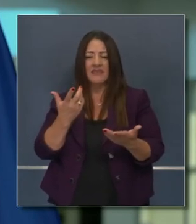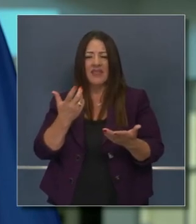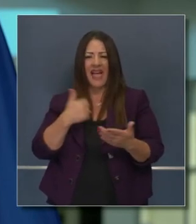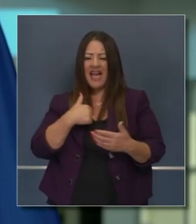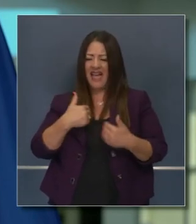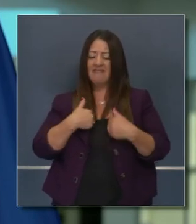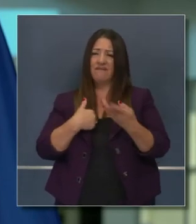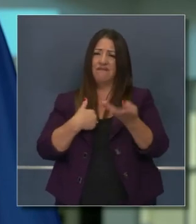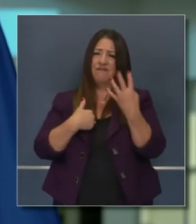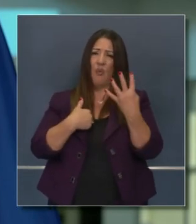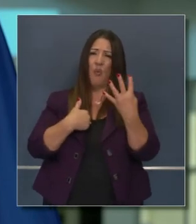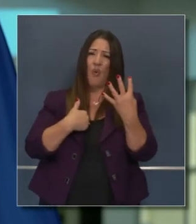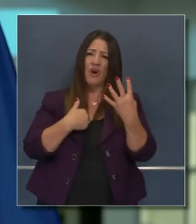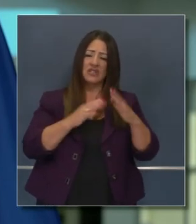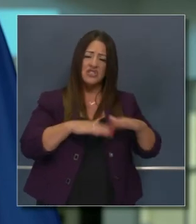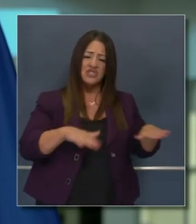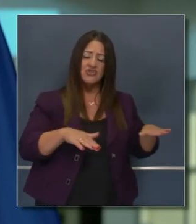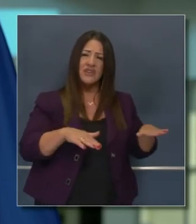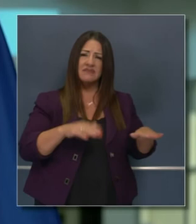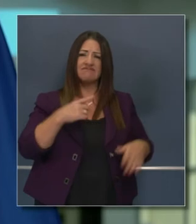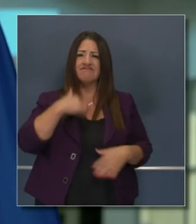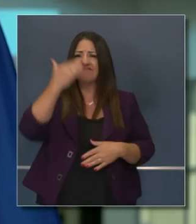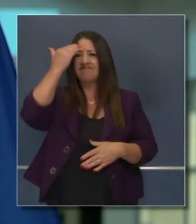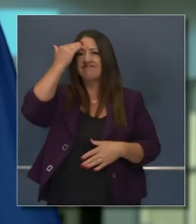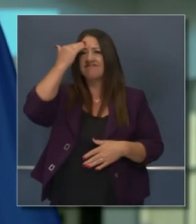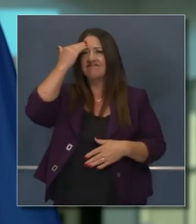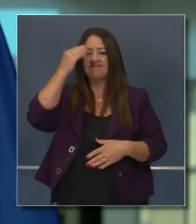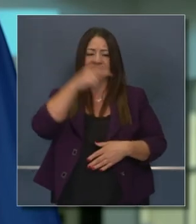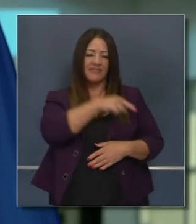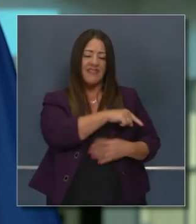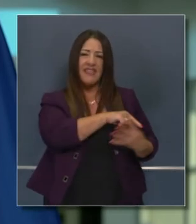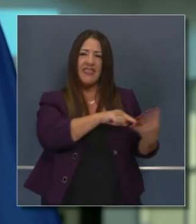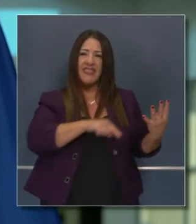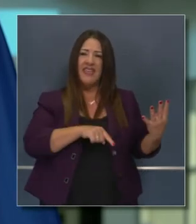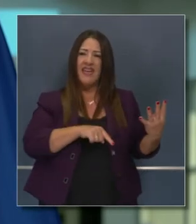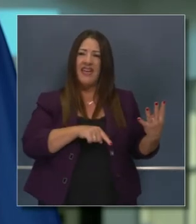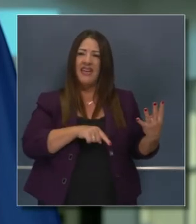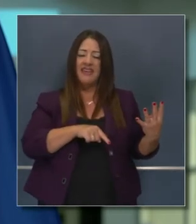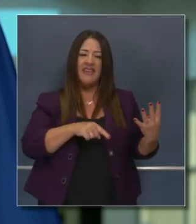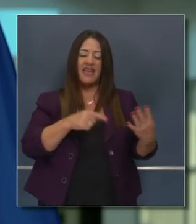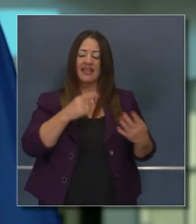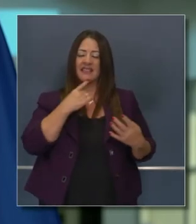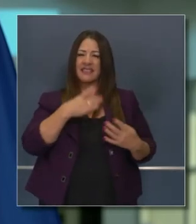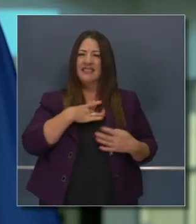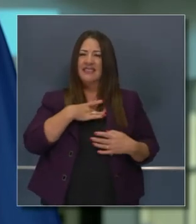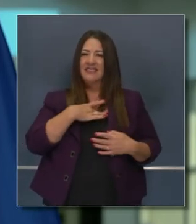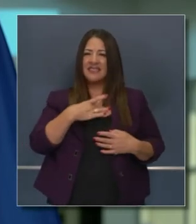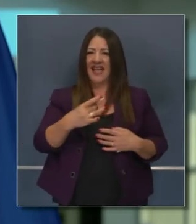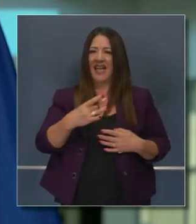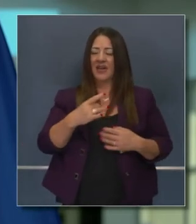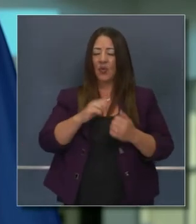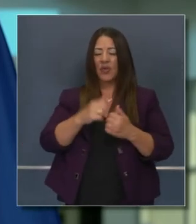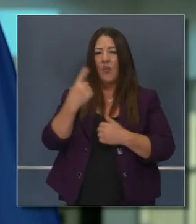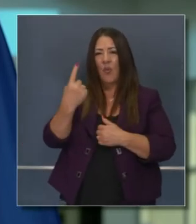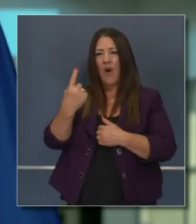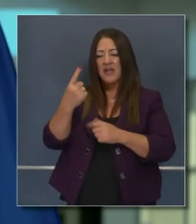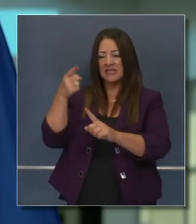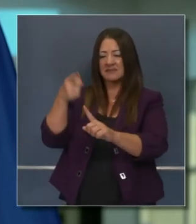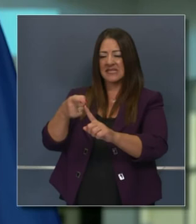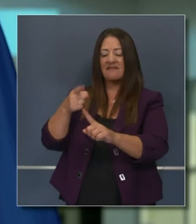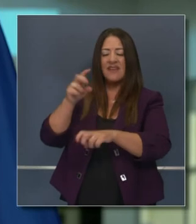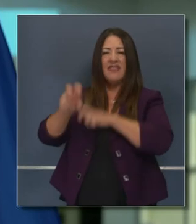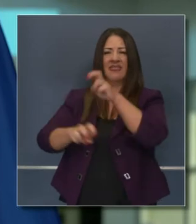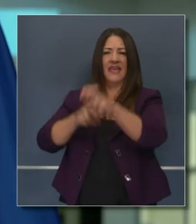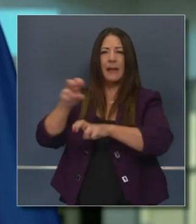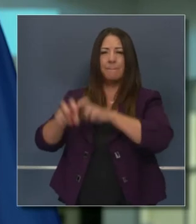entiendo con alguien con cuatro hijos jóvenes, cómo se identifican con esa marca que usted ha